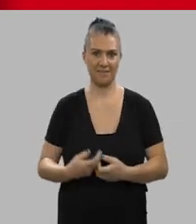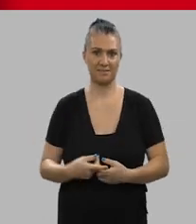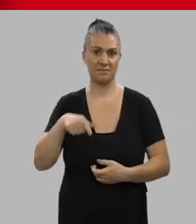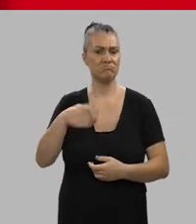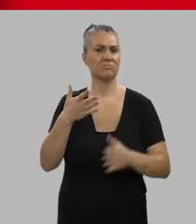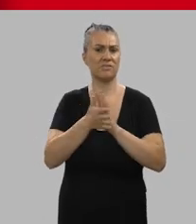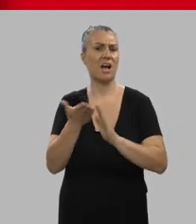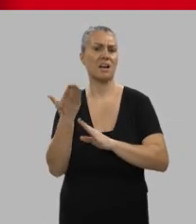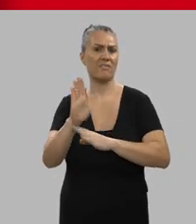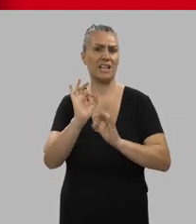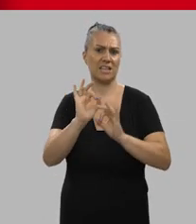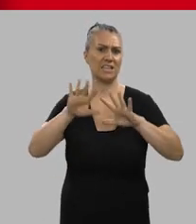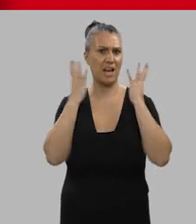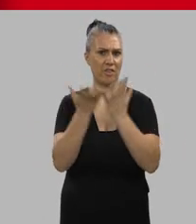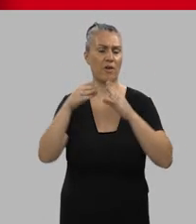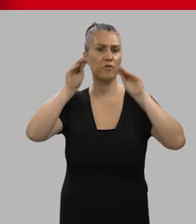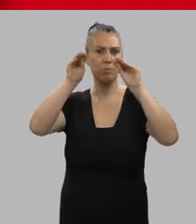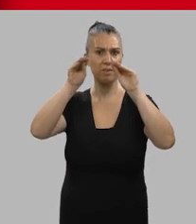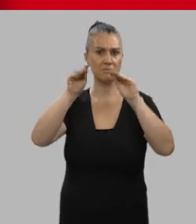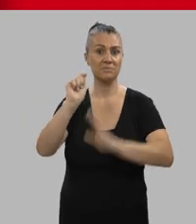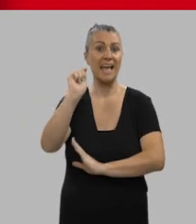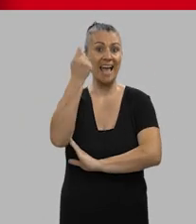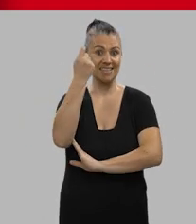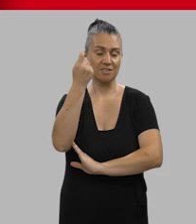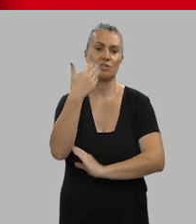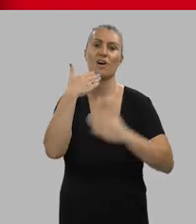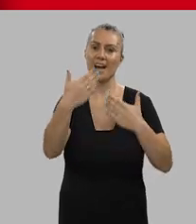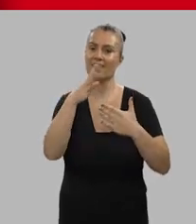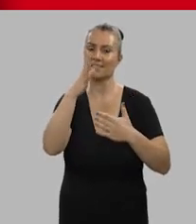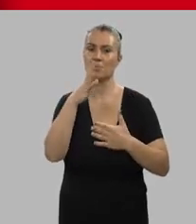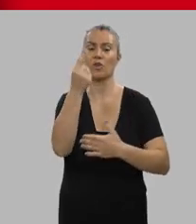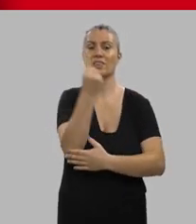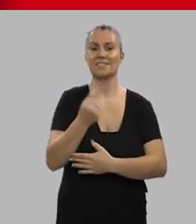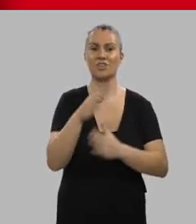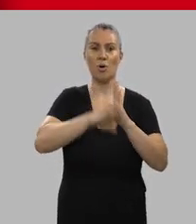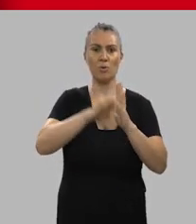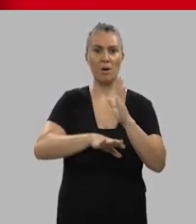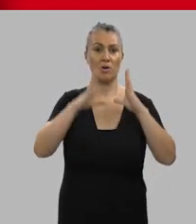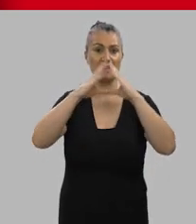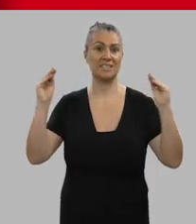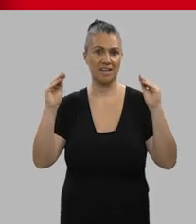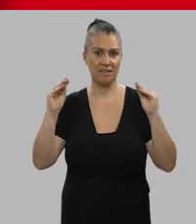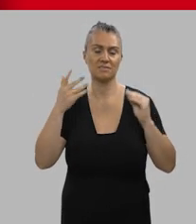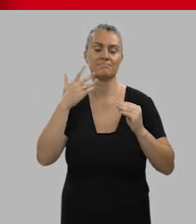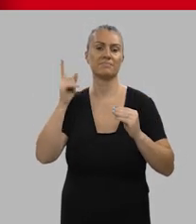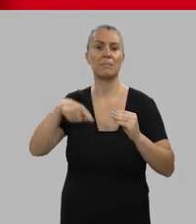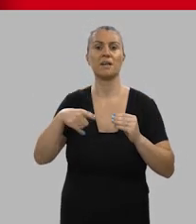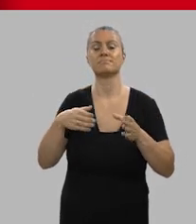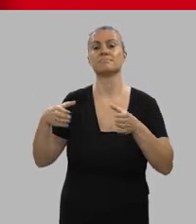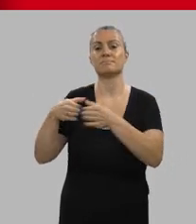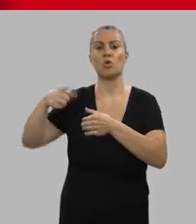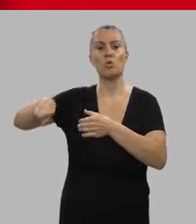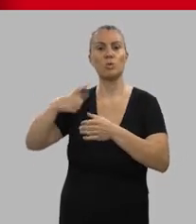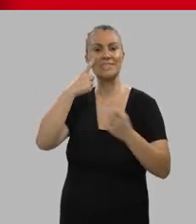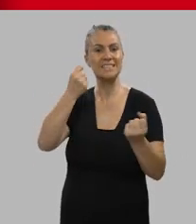referente internacional en esta formación. El éxito conseguido se fundamenta en el diseño de un programa universitario en colaboración con